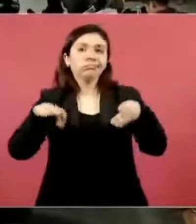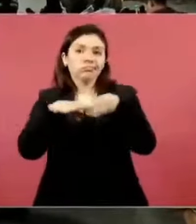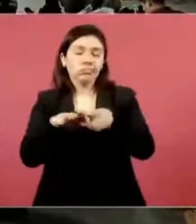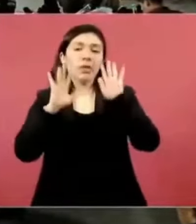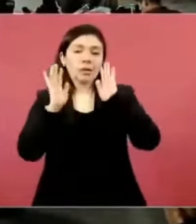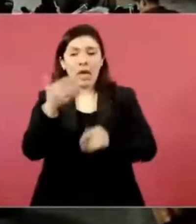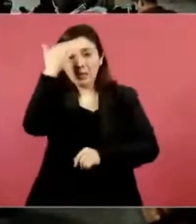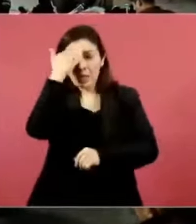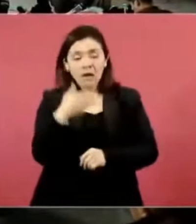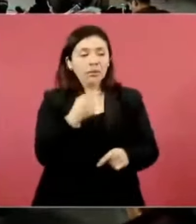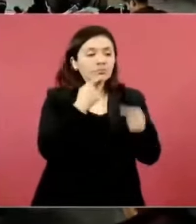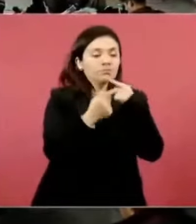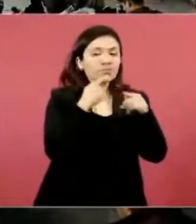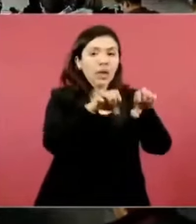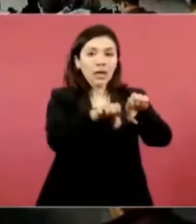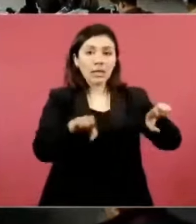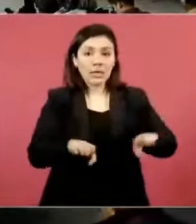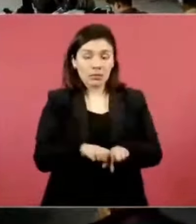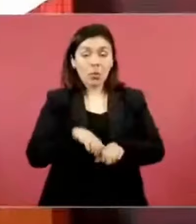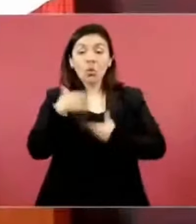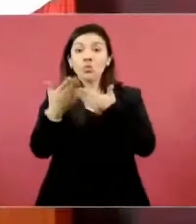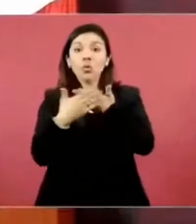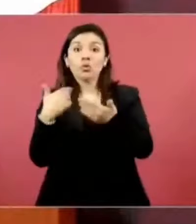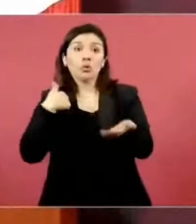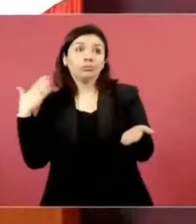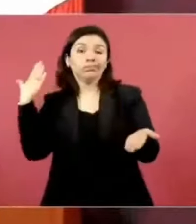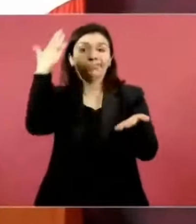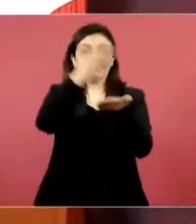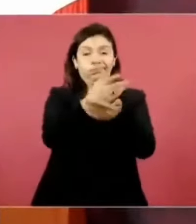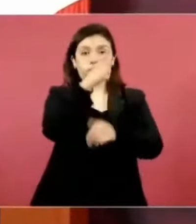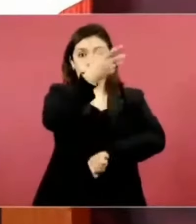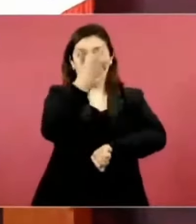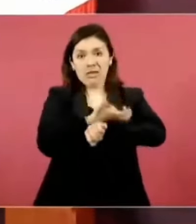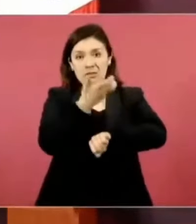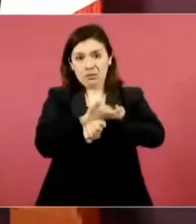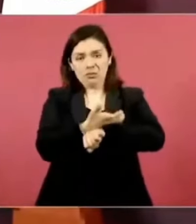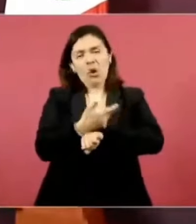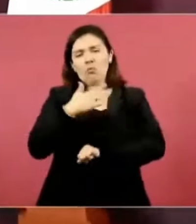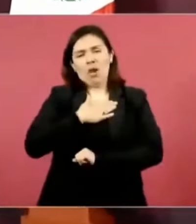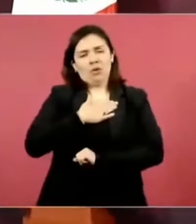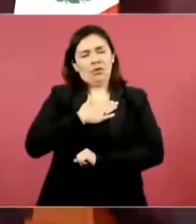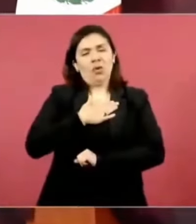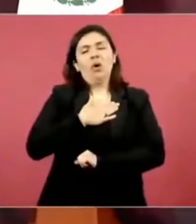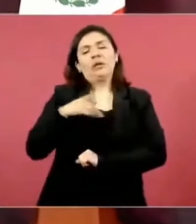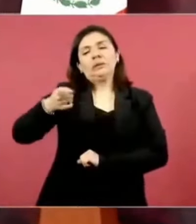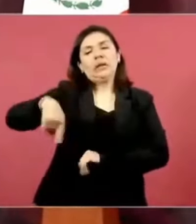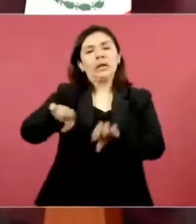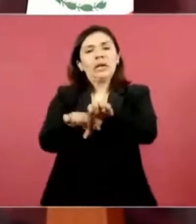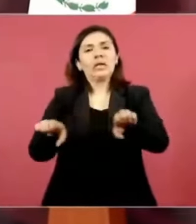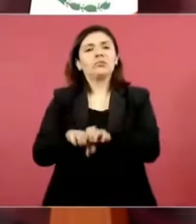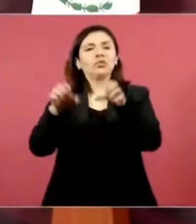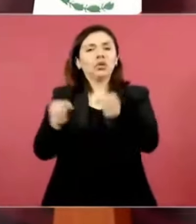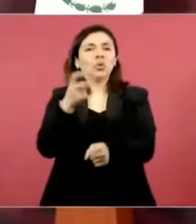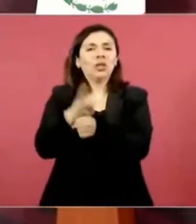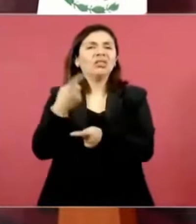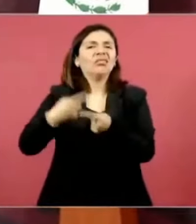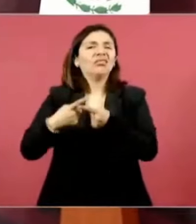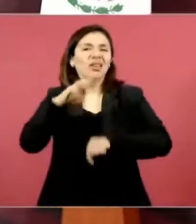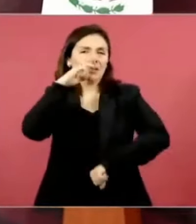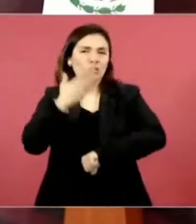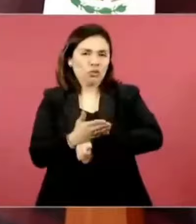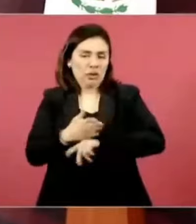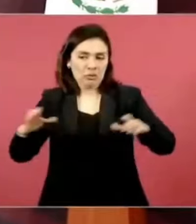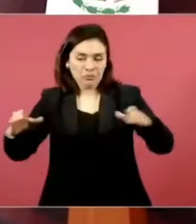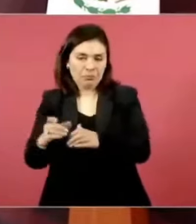nosotros vamos a ir a Washington yo no pero si el gabinete de seguridad y los responsables la secretaria de